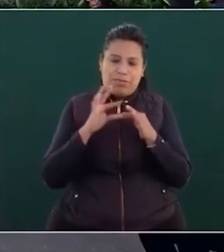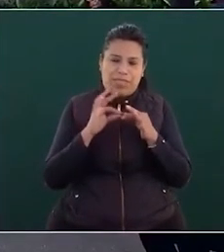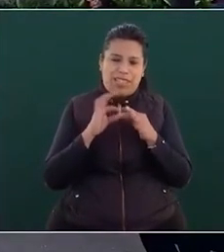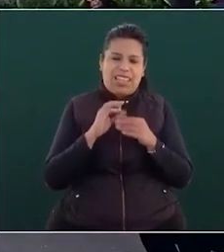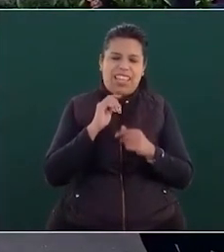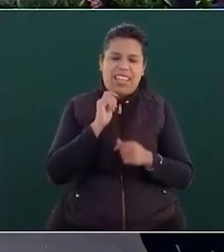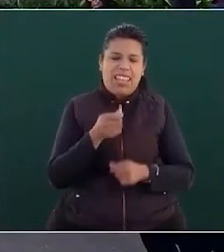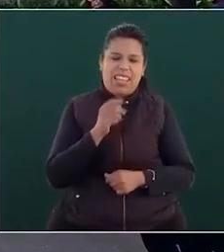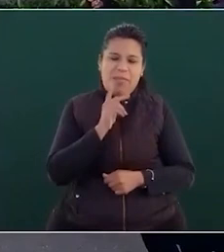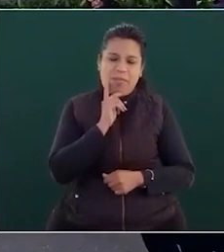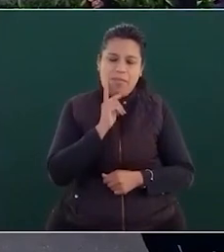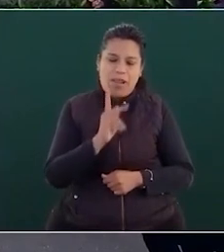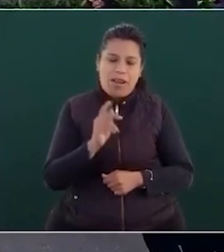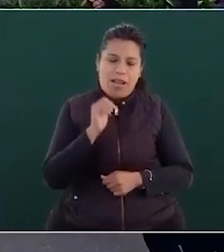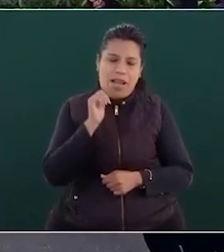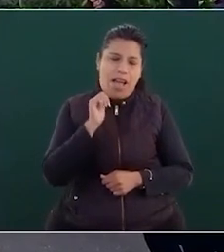acuerdo